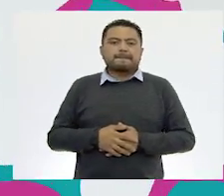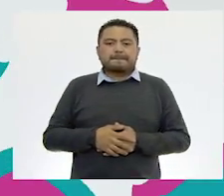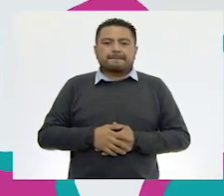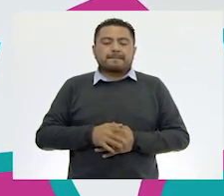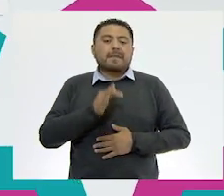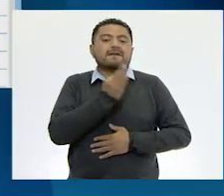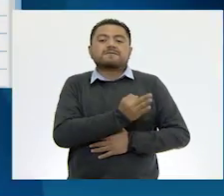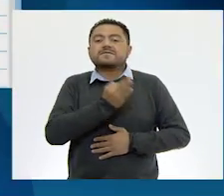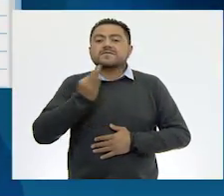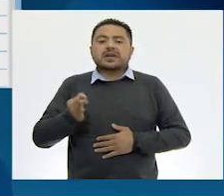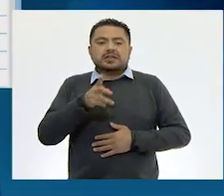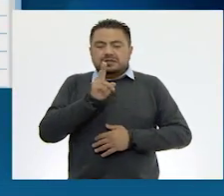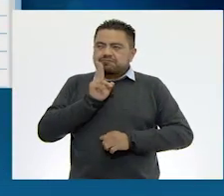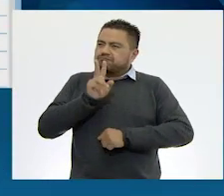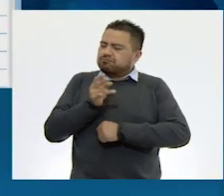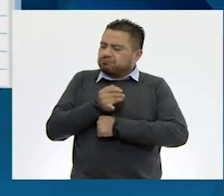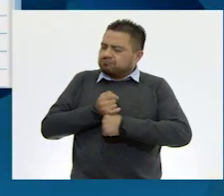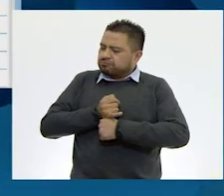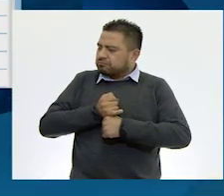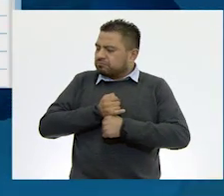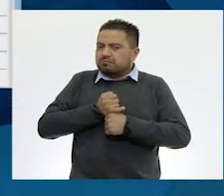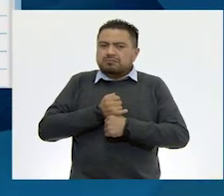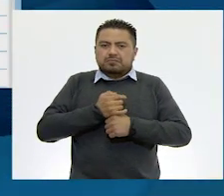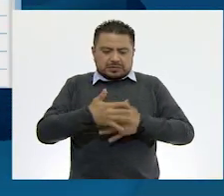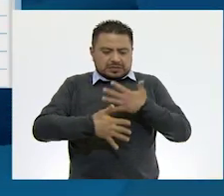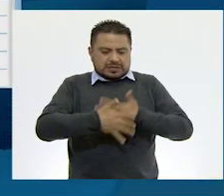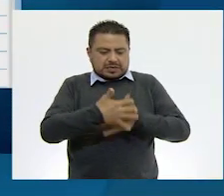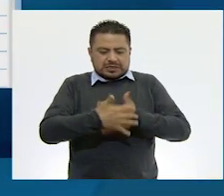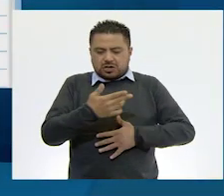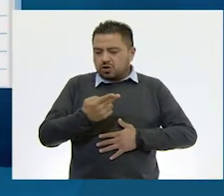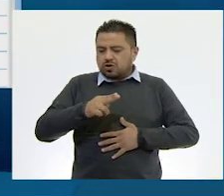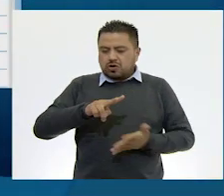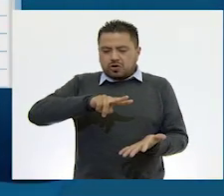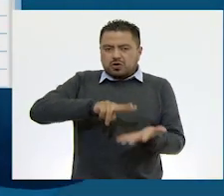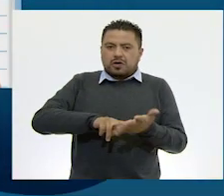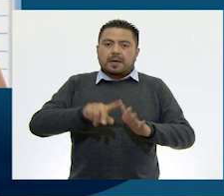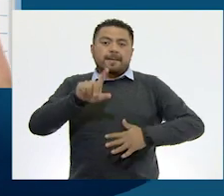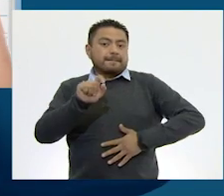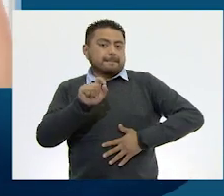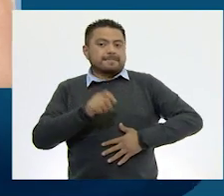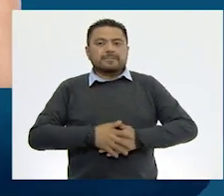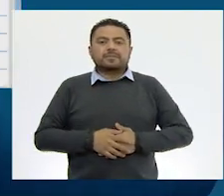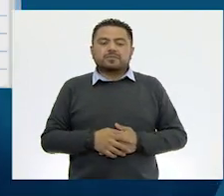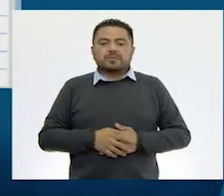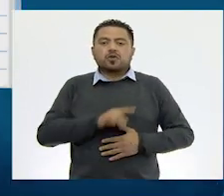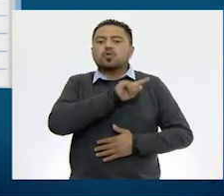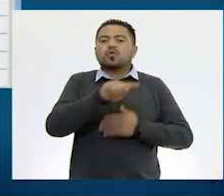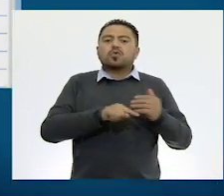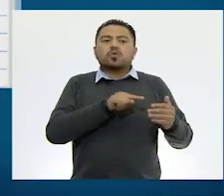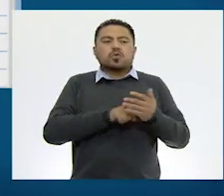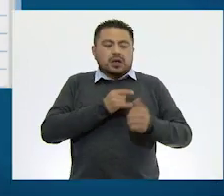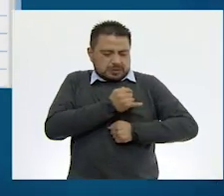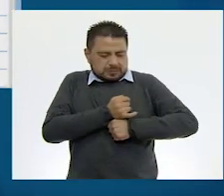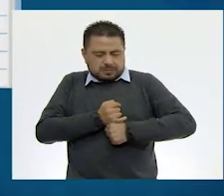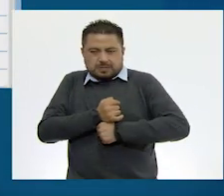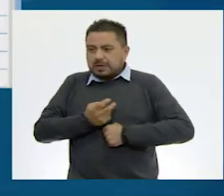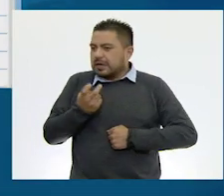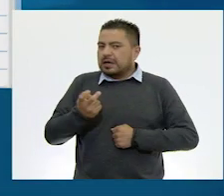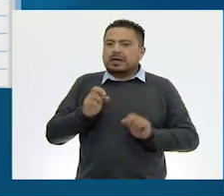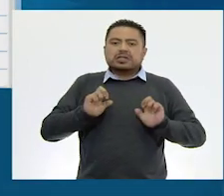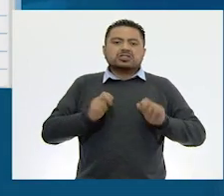Fecha de observación, el 15 de noviembre del 2020. Lugar de observación,